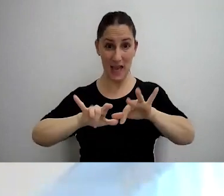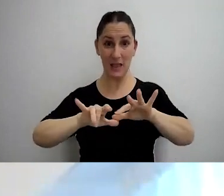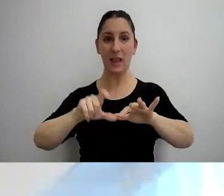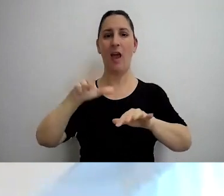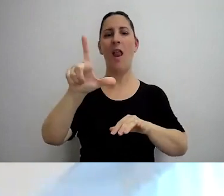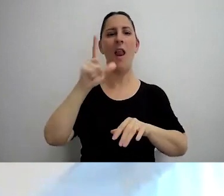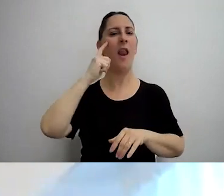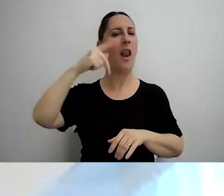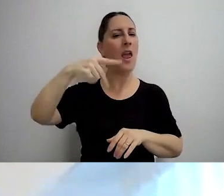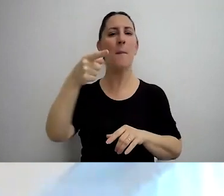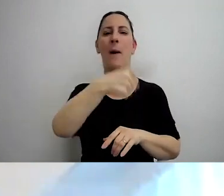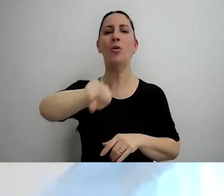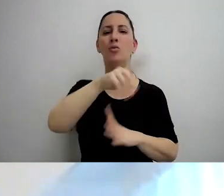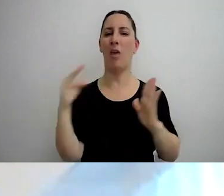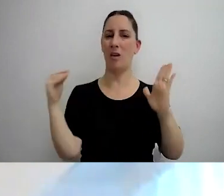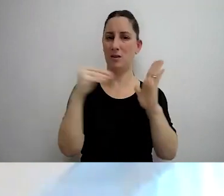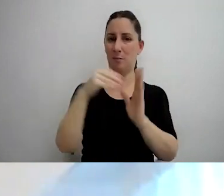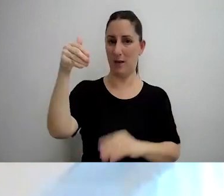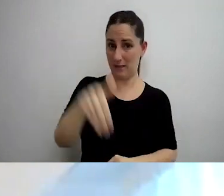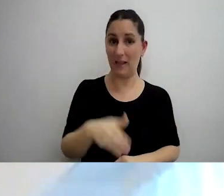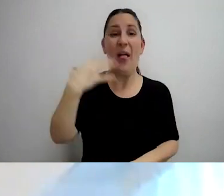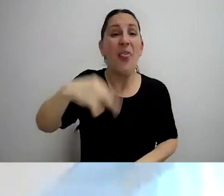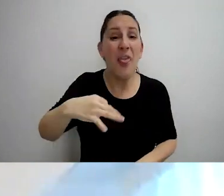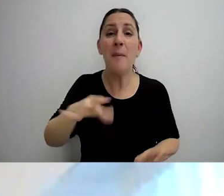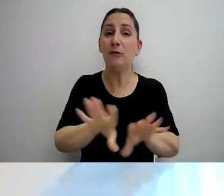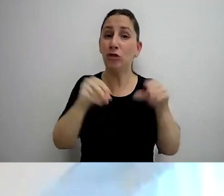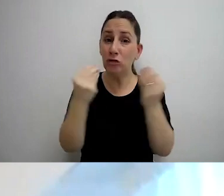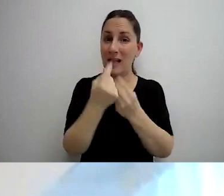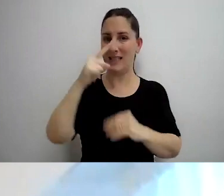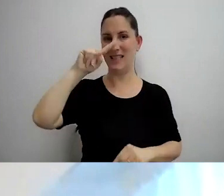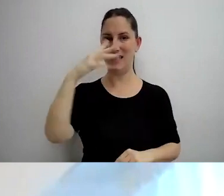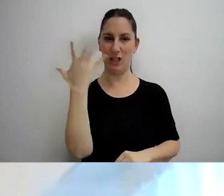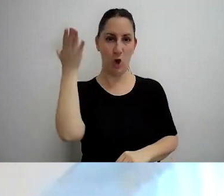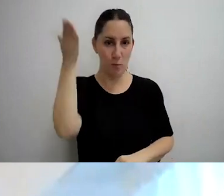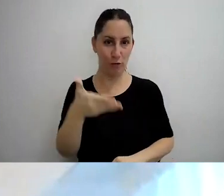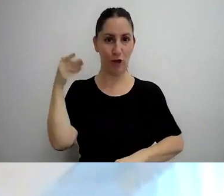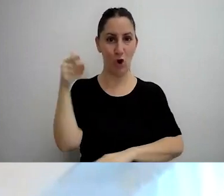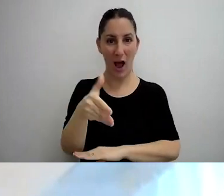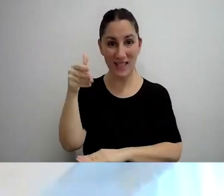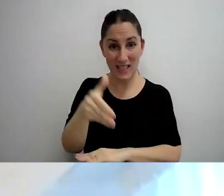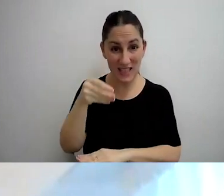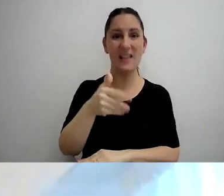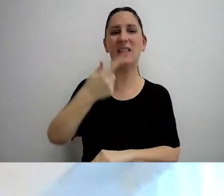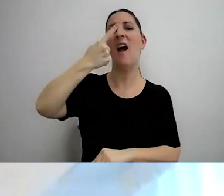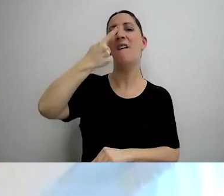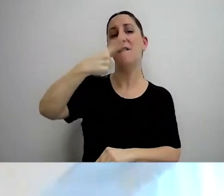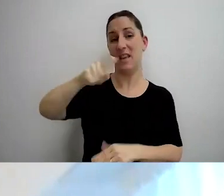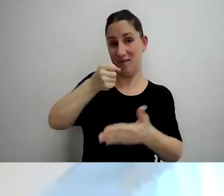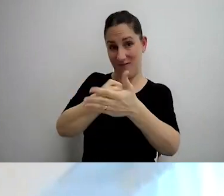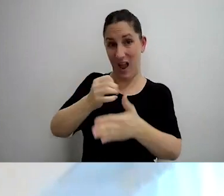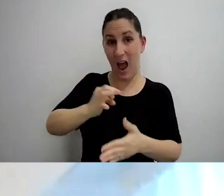para que puedan dar su presente, con el 75% de las asistencias, después podrán obtener a fin de año